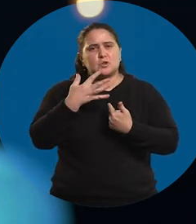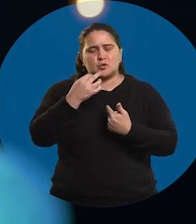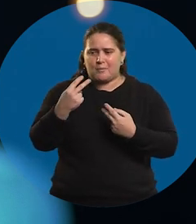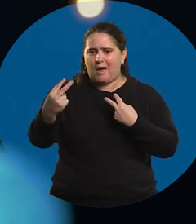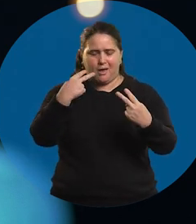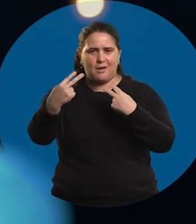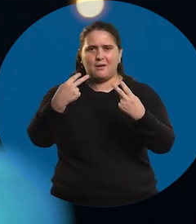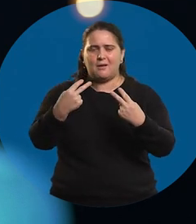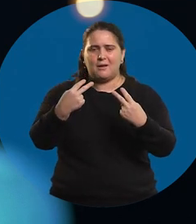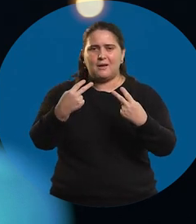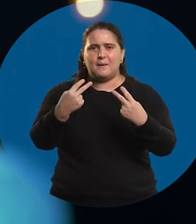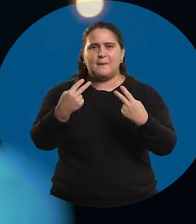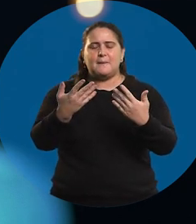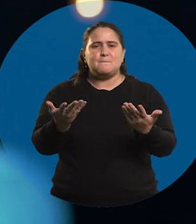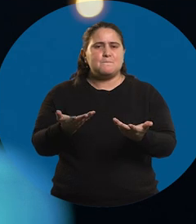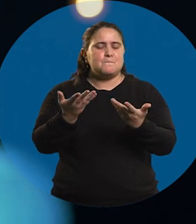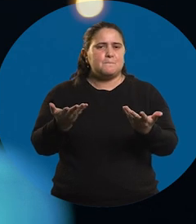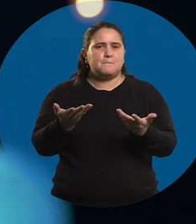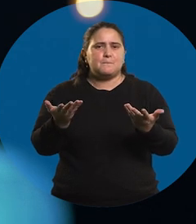Yo creo que si vos me mirás afuera,